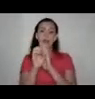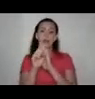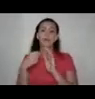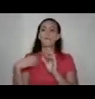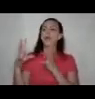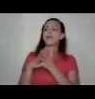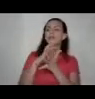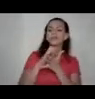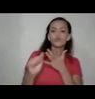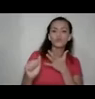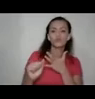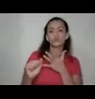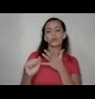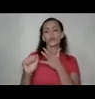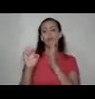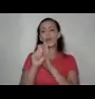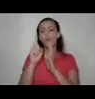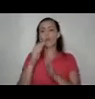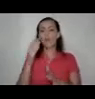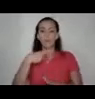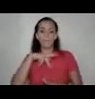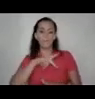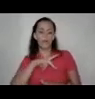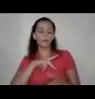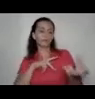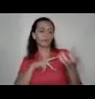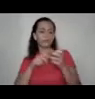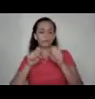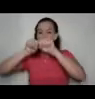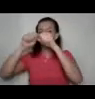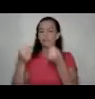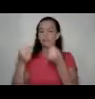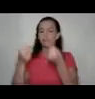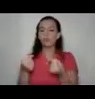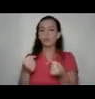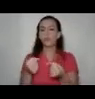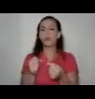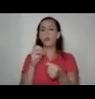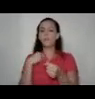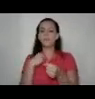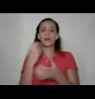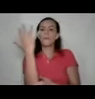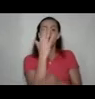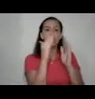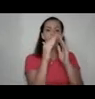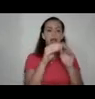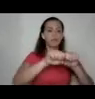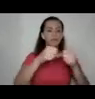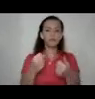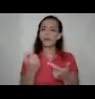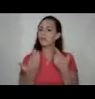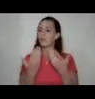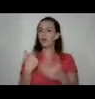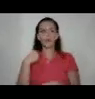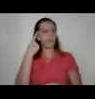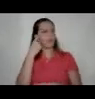un objeto personal el hecho de que me dañen mis matas de la casa tal vez no